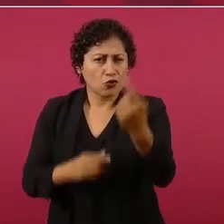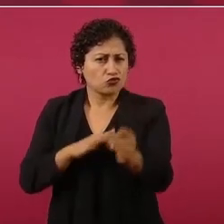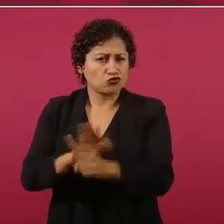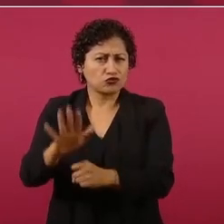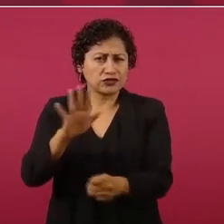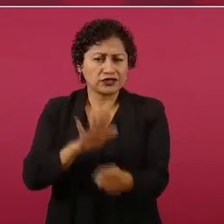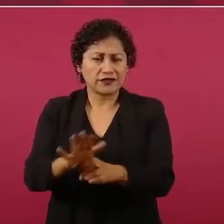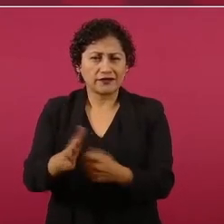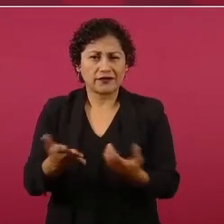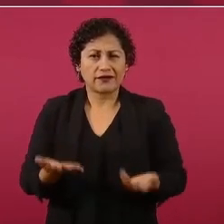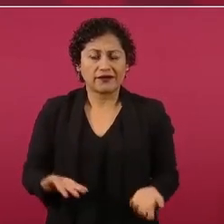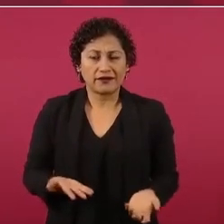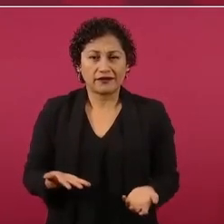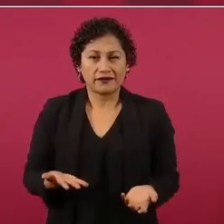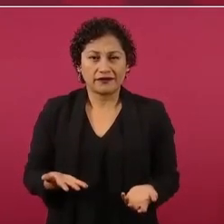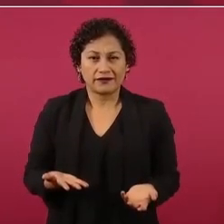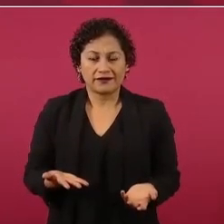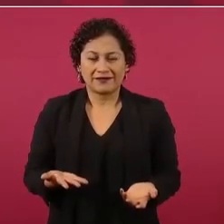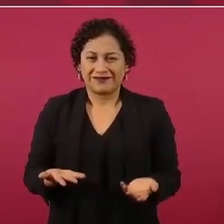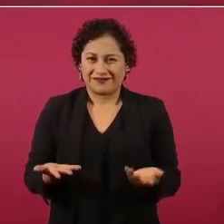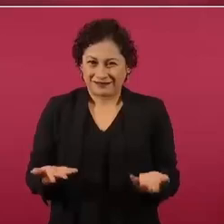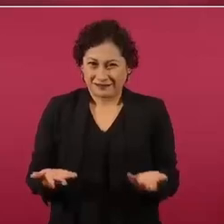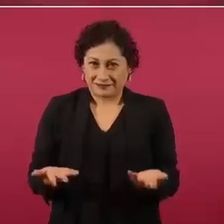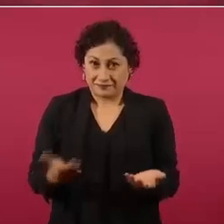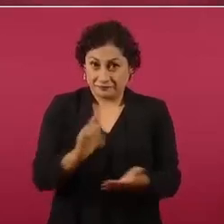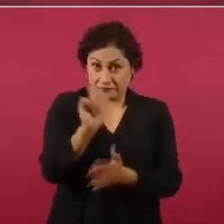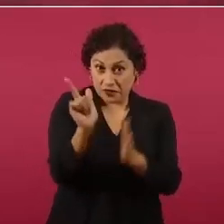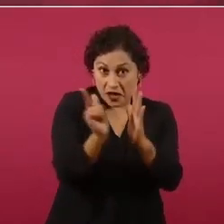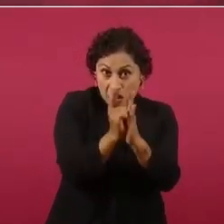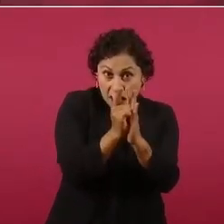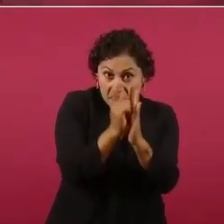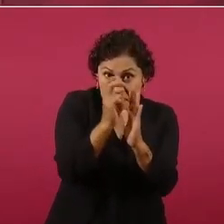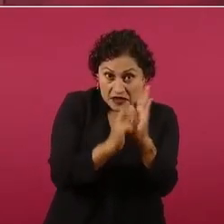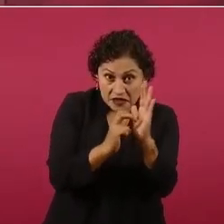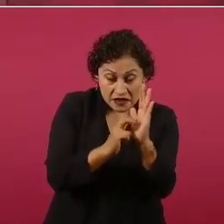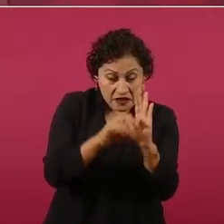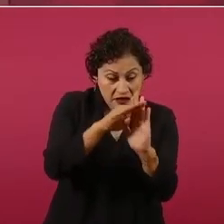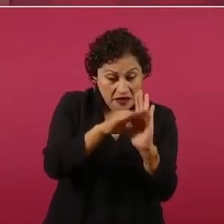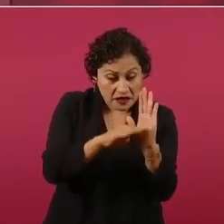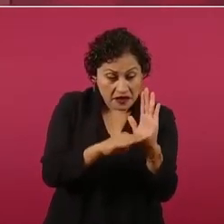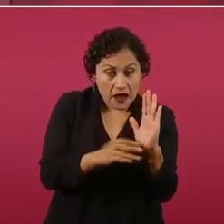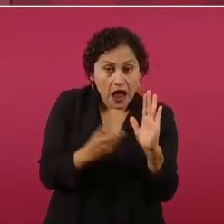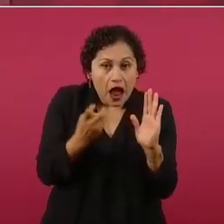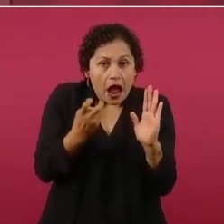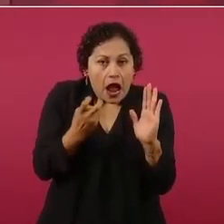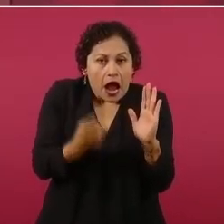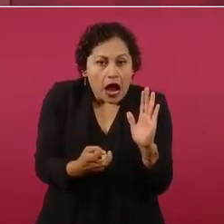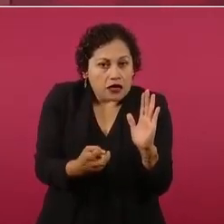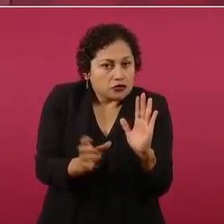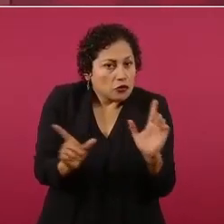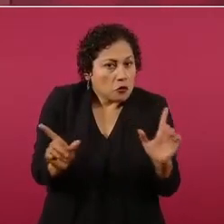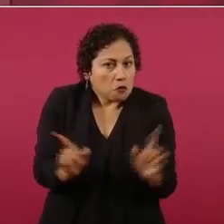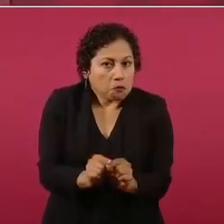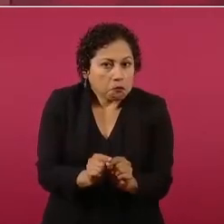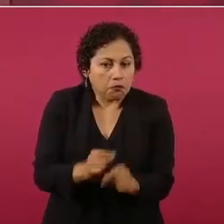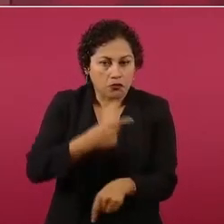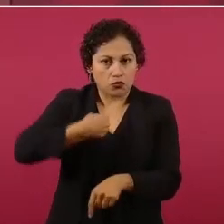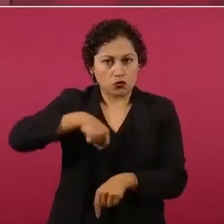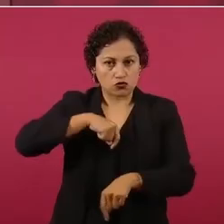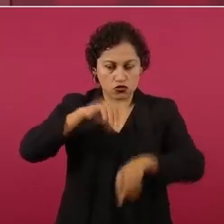Entonces, eso es lo que plantea la reforma que estamos enviando